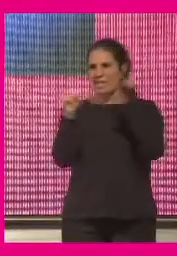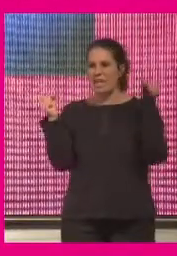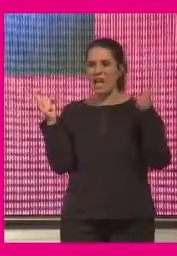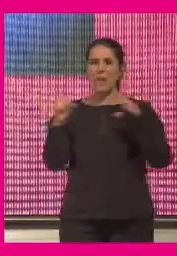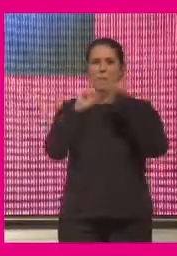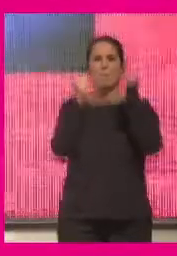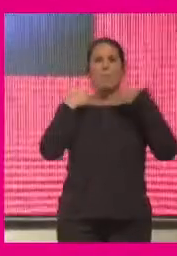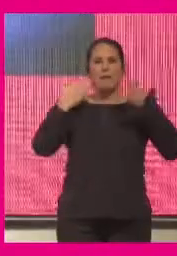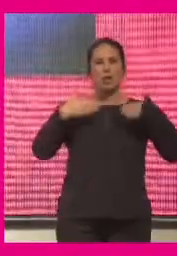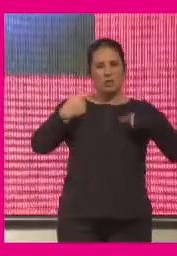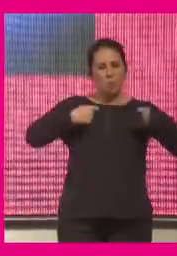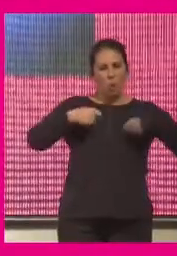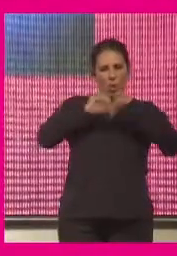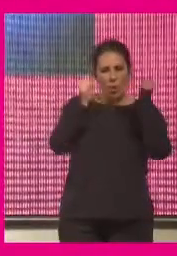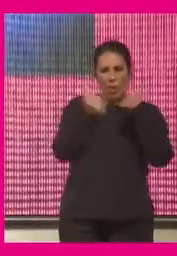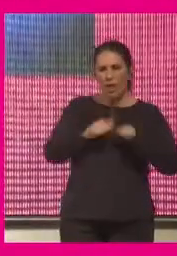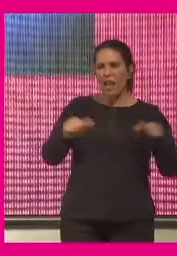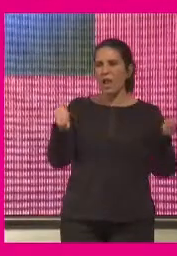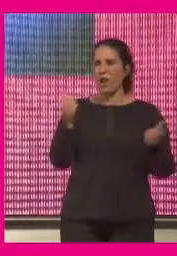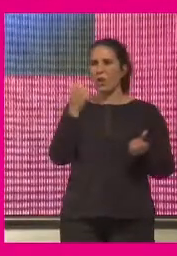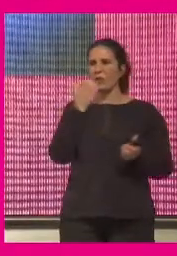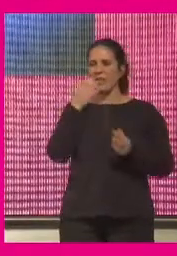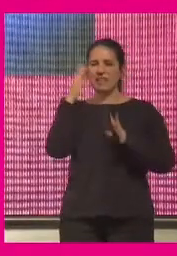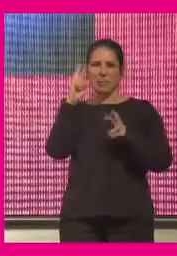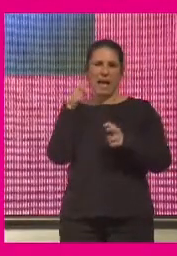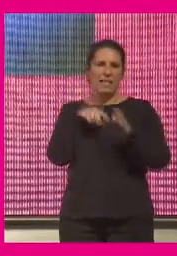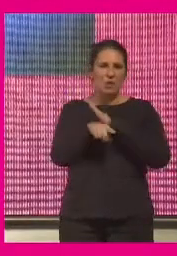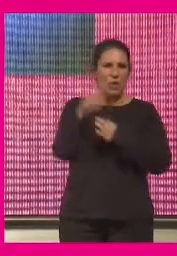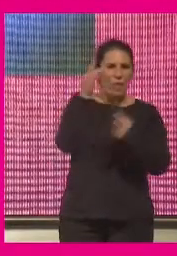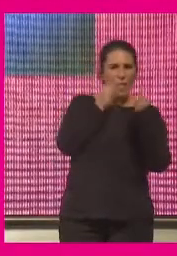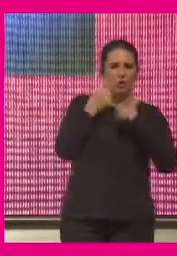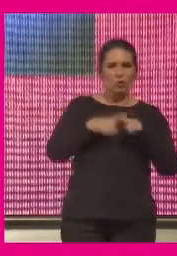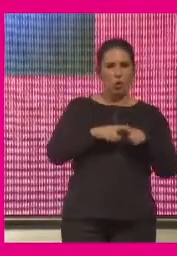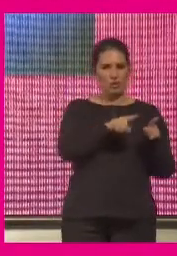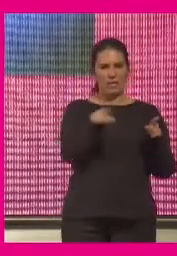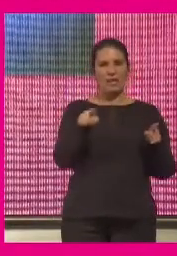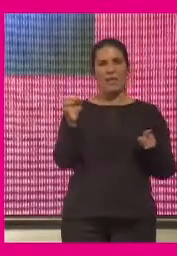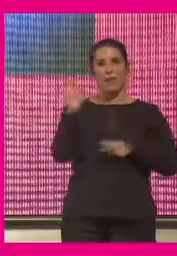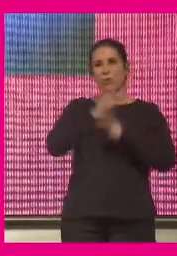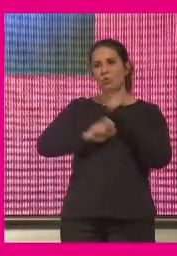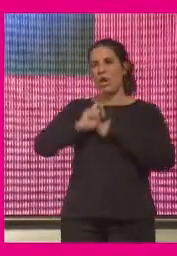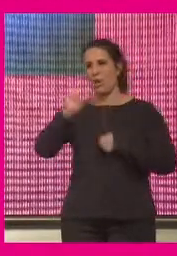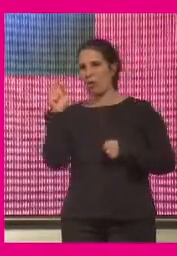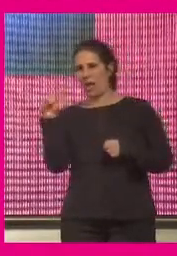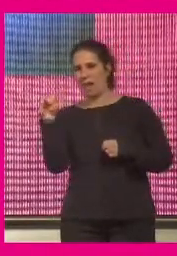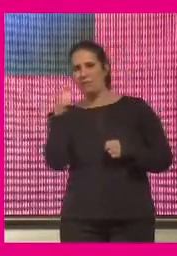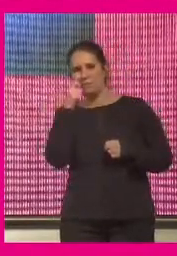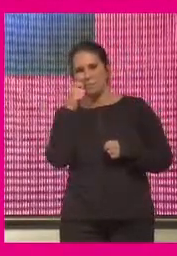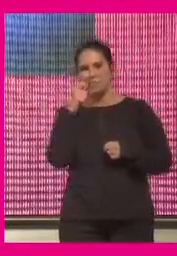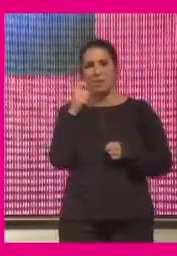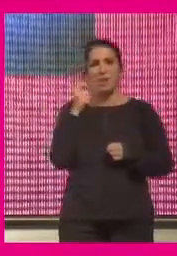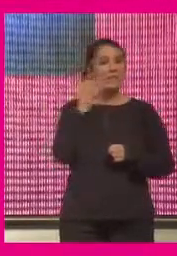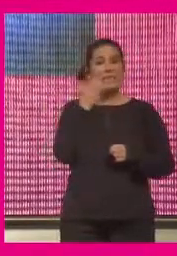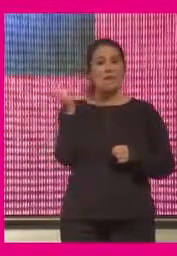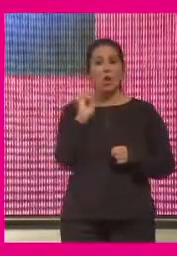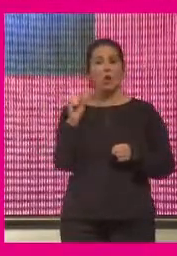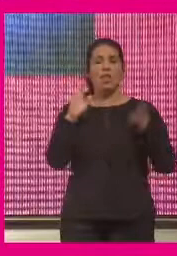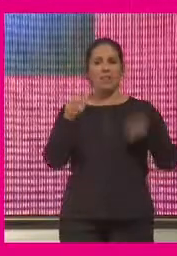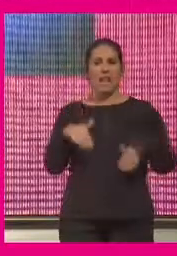patrones de modelos de negocio por ejemplo en la gestión de los datos etcétera o estaremos de alguna manera